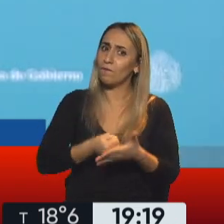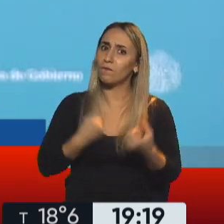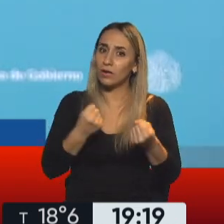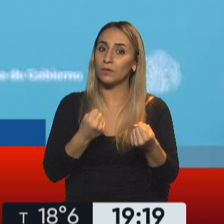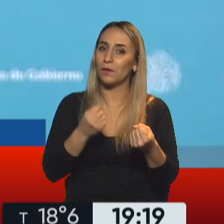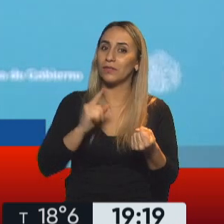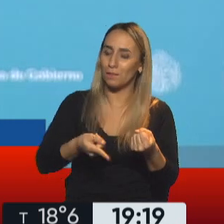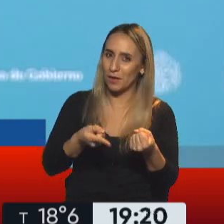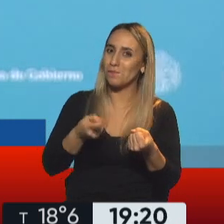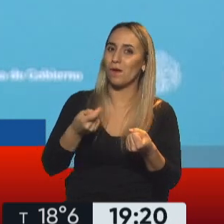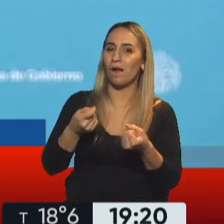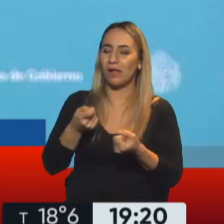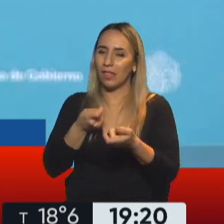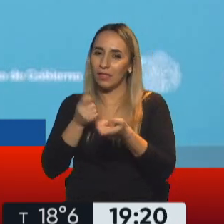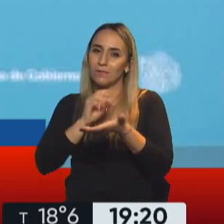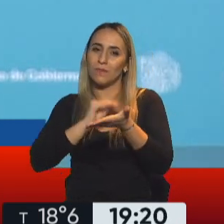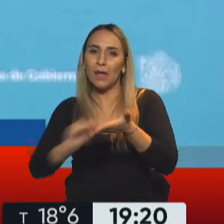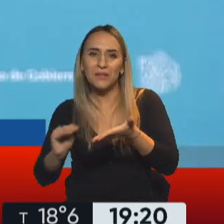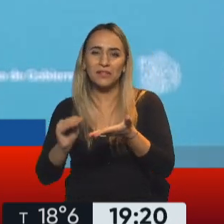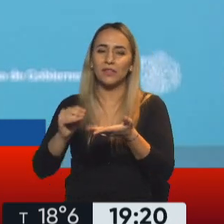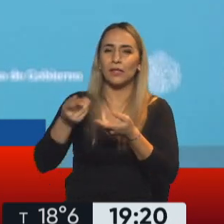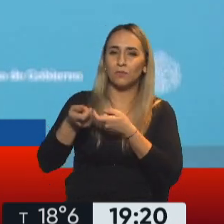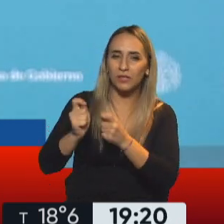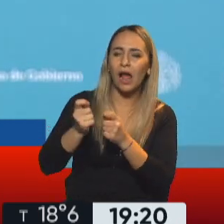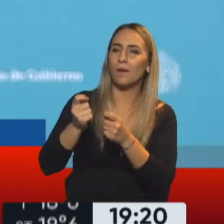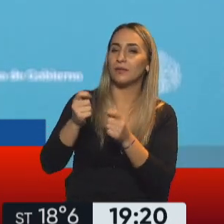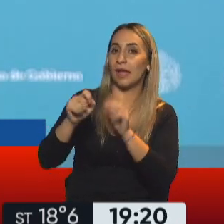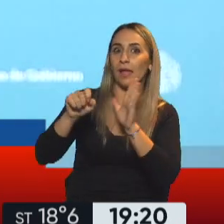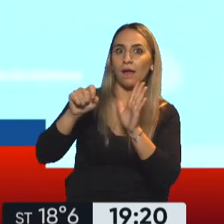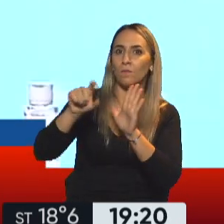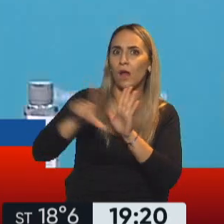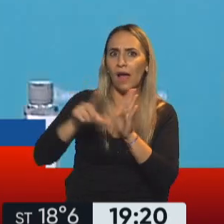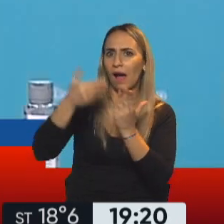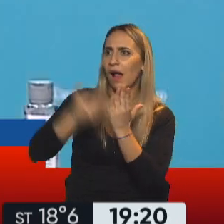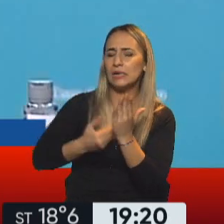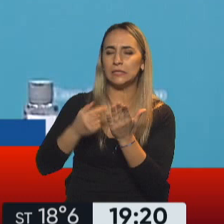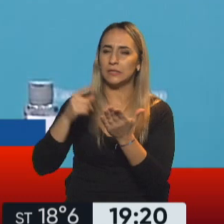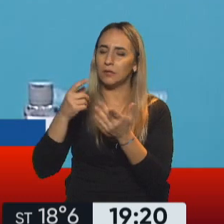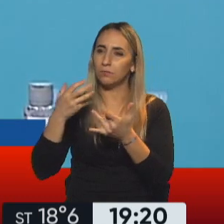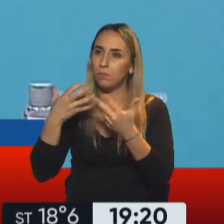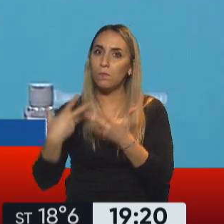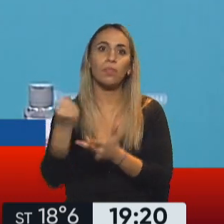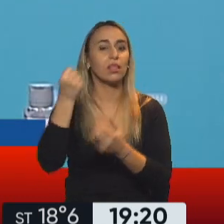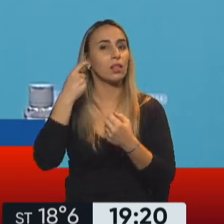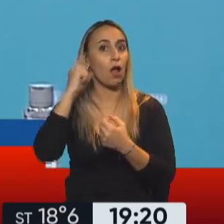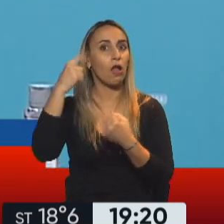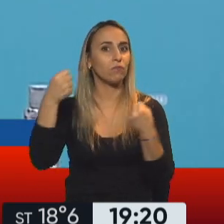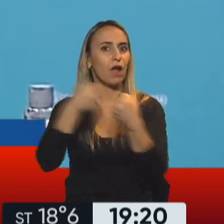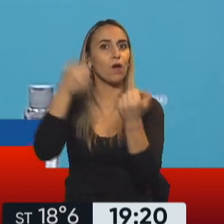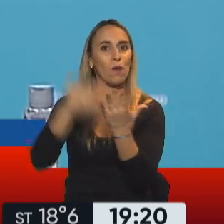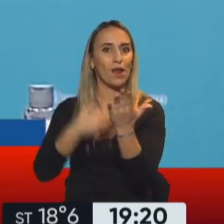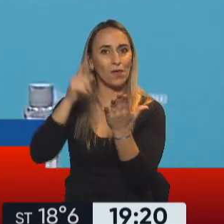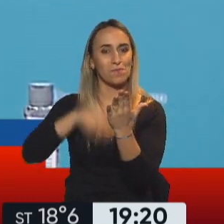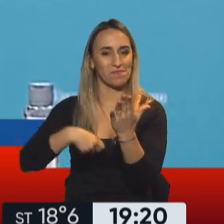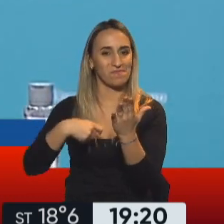administrativa y legal que se ha cumplido para poder llegar a la firma de este contrato. Y que en esto quiero ser tremendamente claro porque